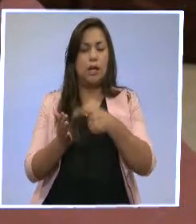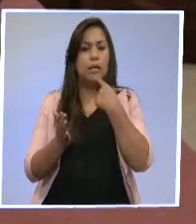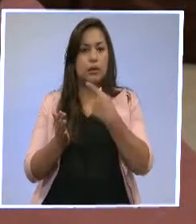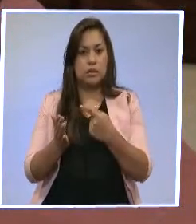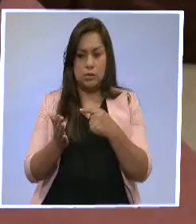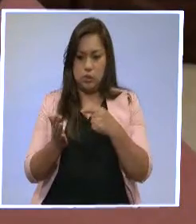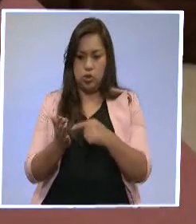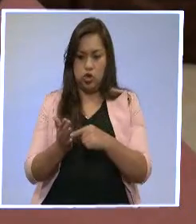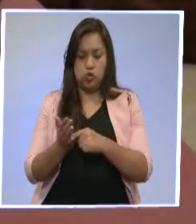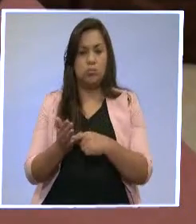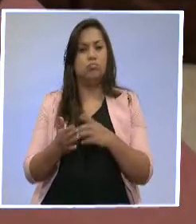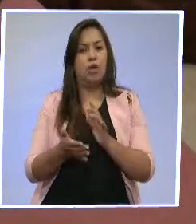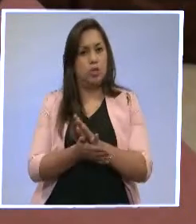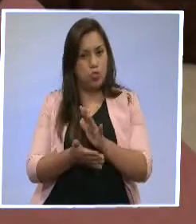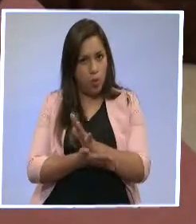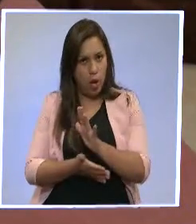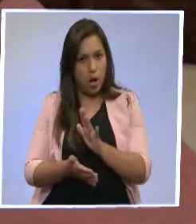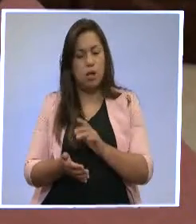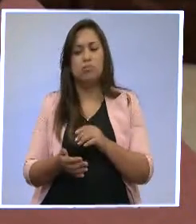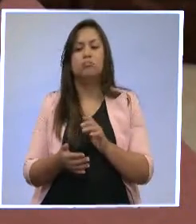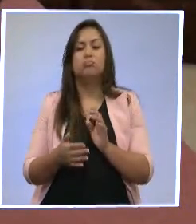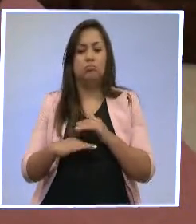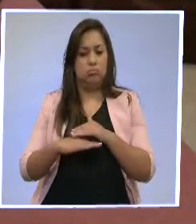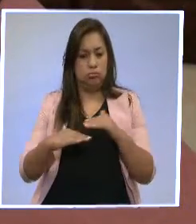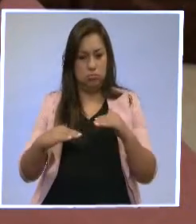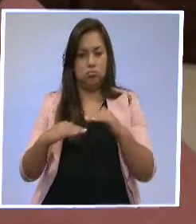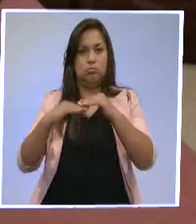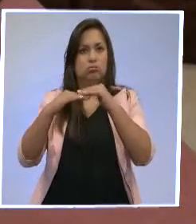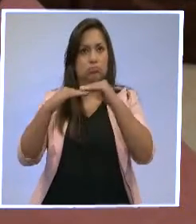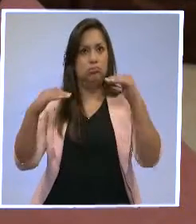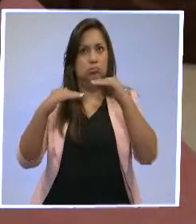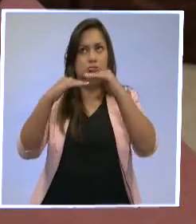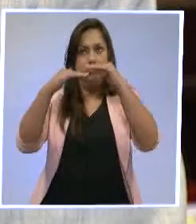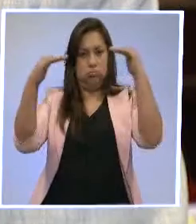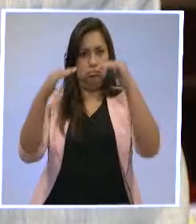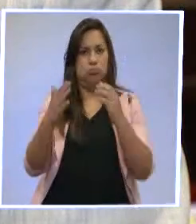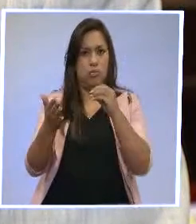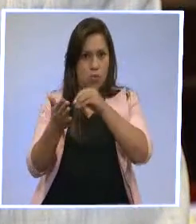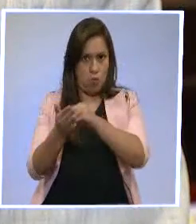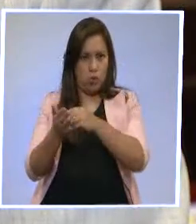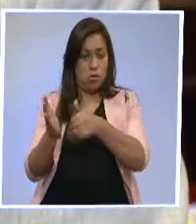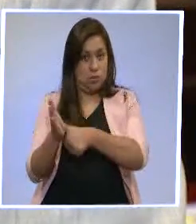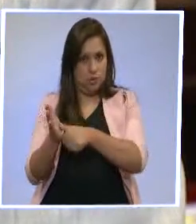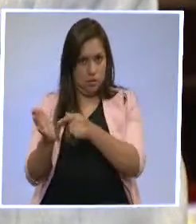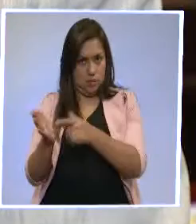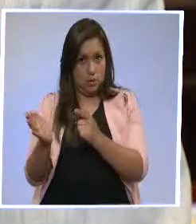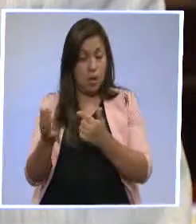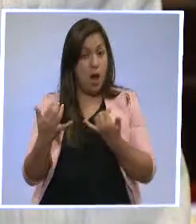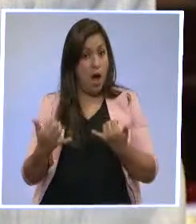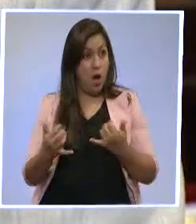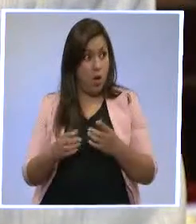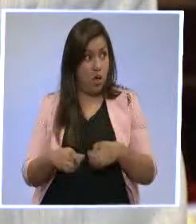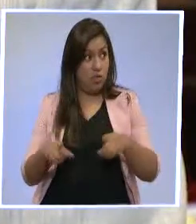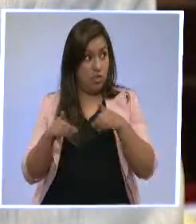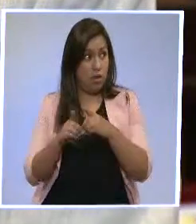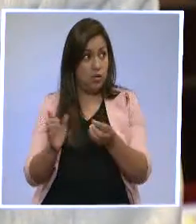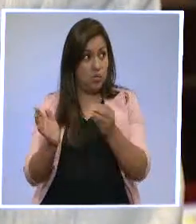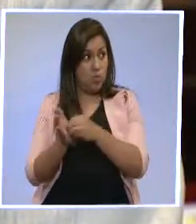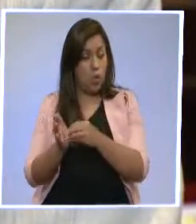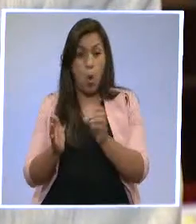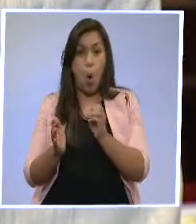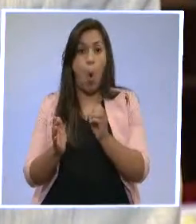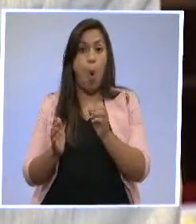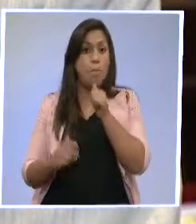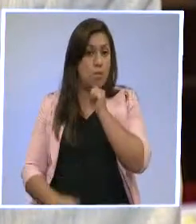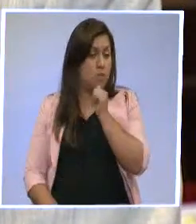educativa, primaria, secundaria, superior, etc. Eso va a constar ahora como dato oculto. decir, ya no va estar visible en el